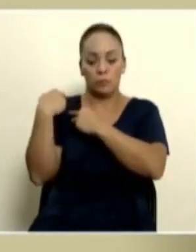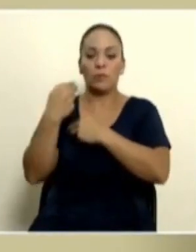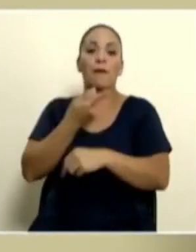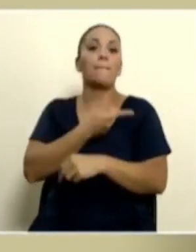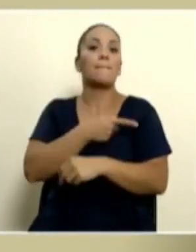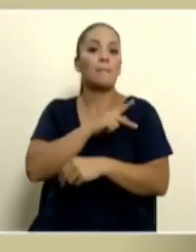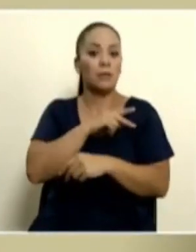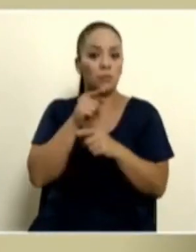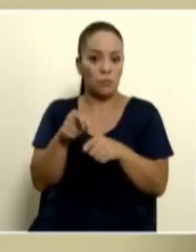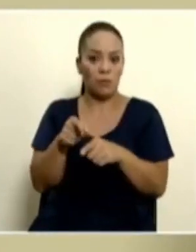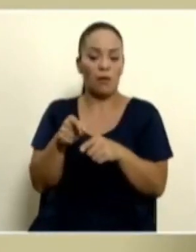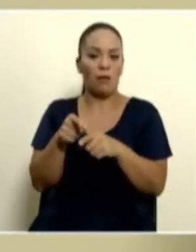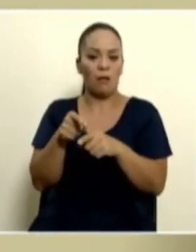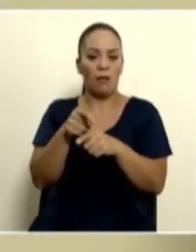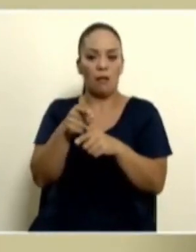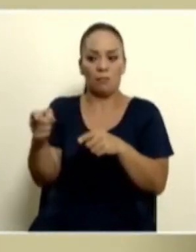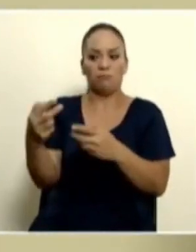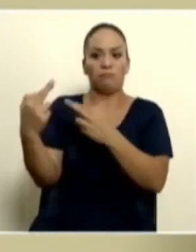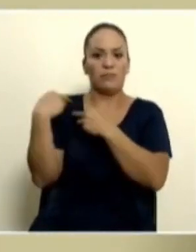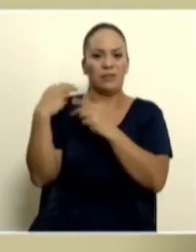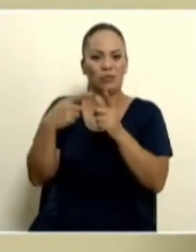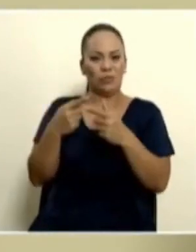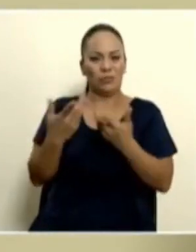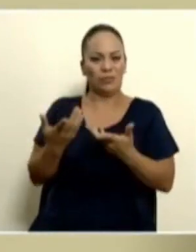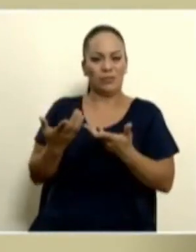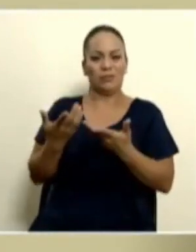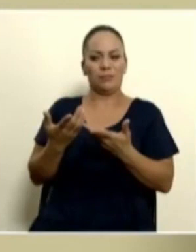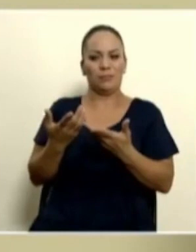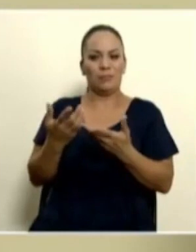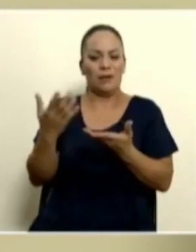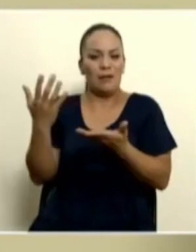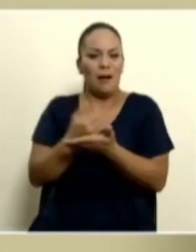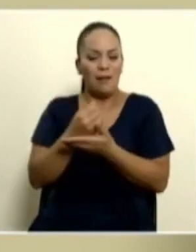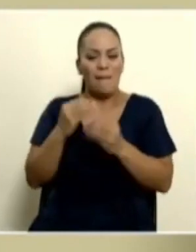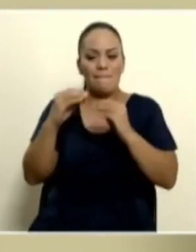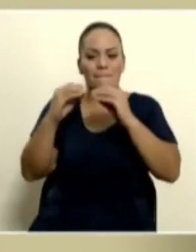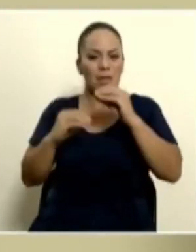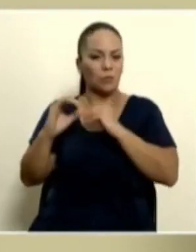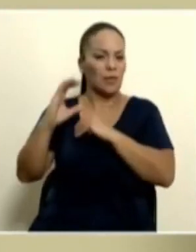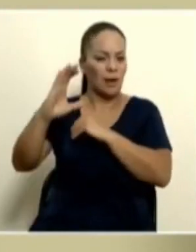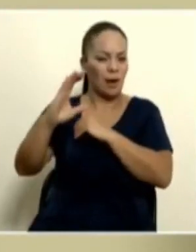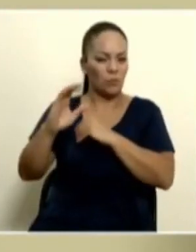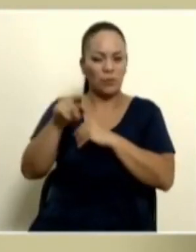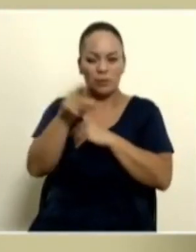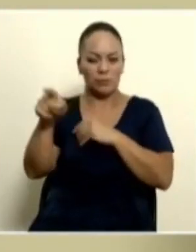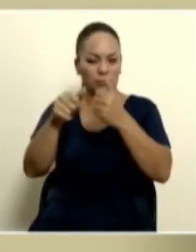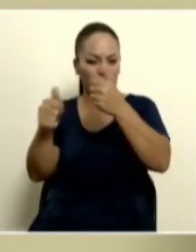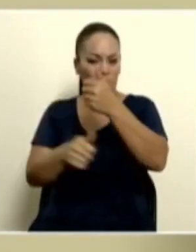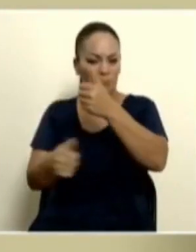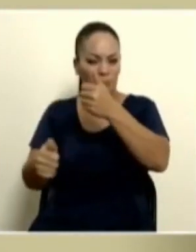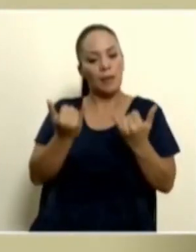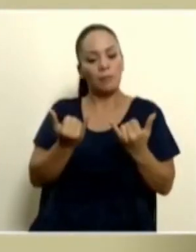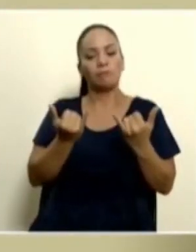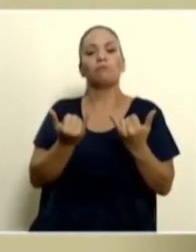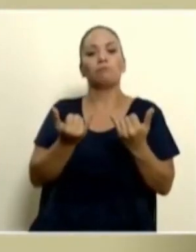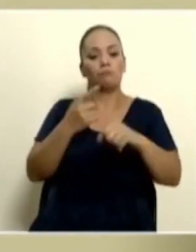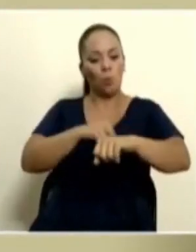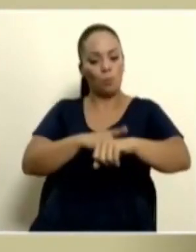gane una tercera parte menos que sus subalternos, 30% menos.